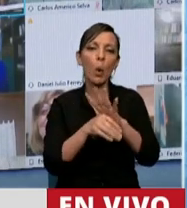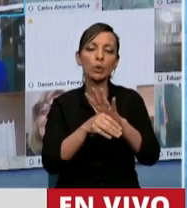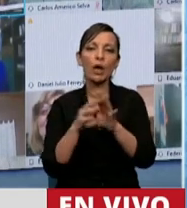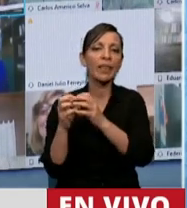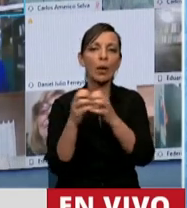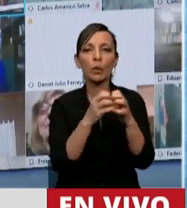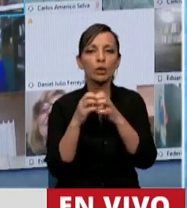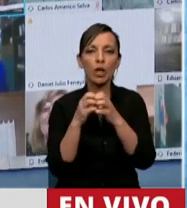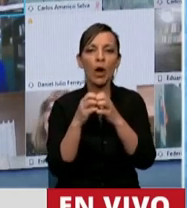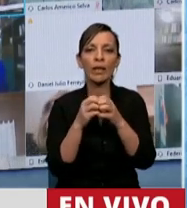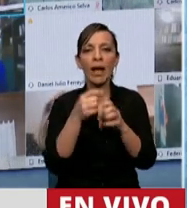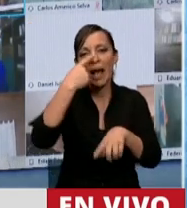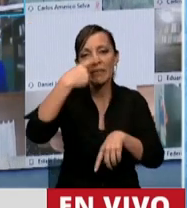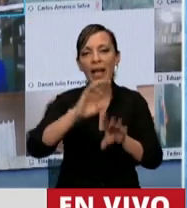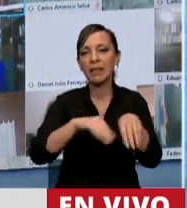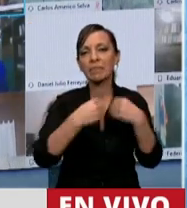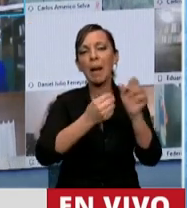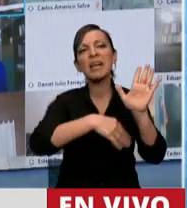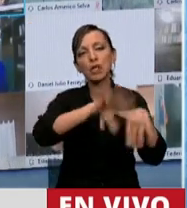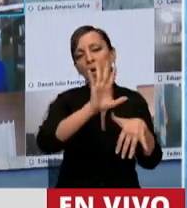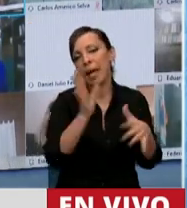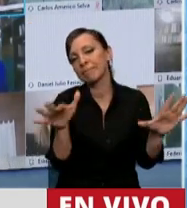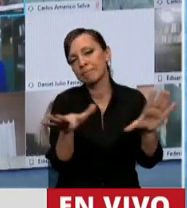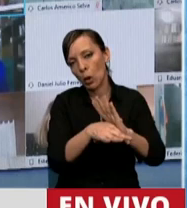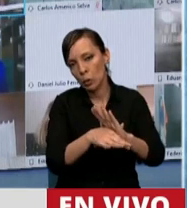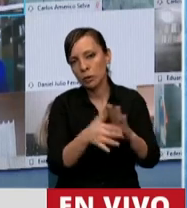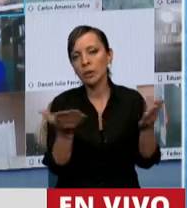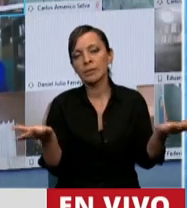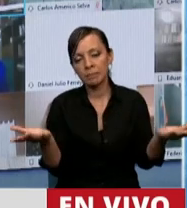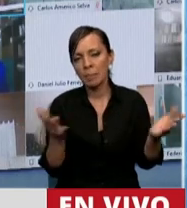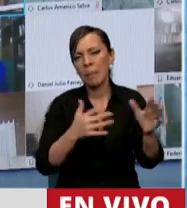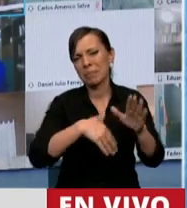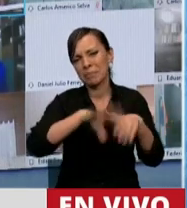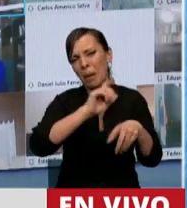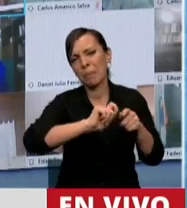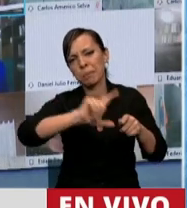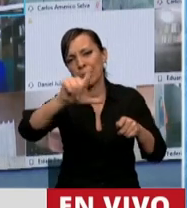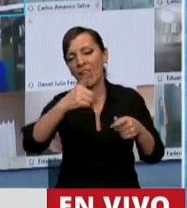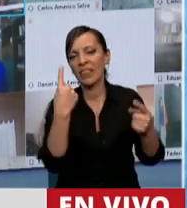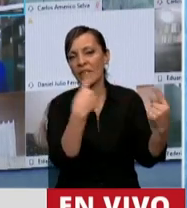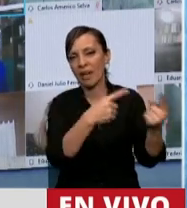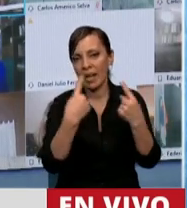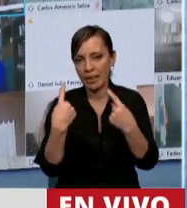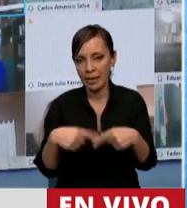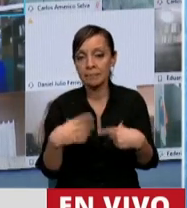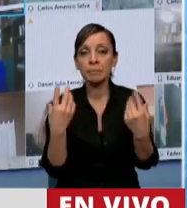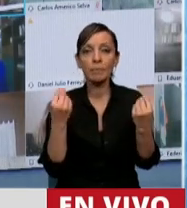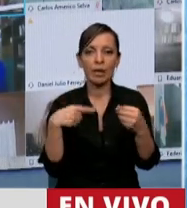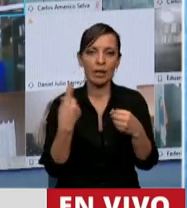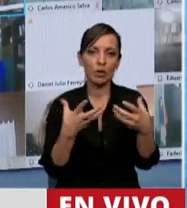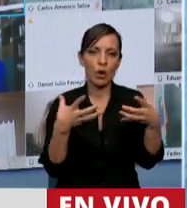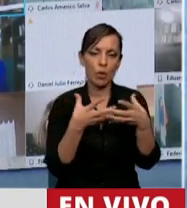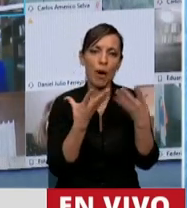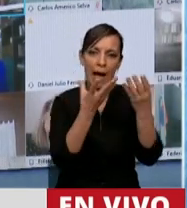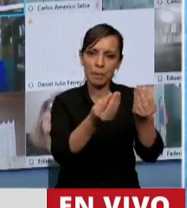que tuvieron resultados con votaciones mayoritarias, absolutamente mayoritarias, porque nuestro interbloque acompañó